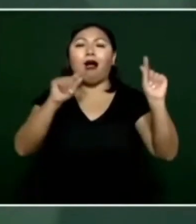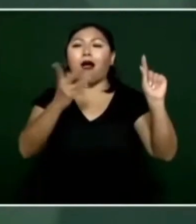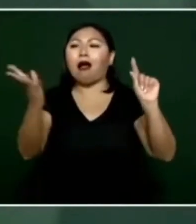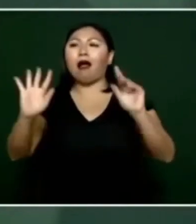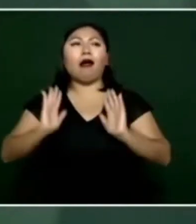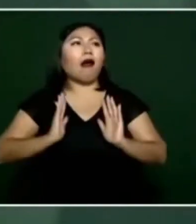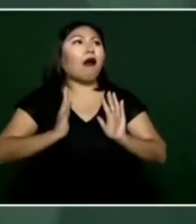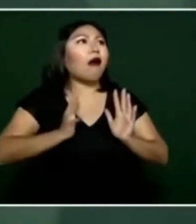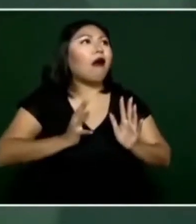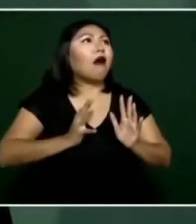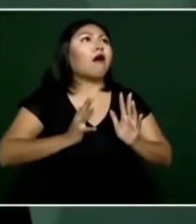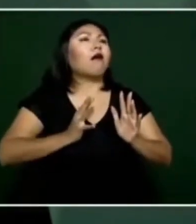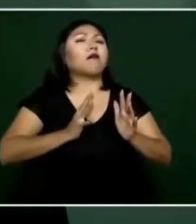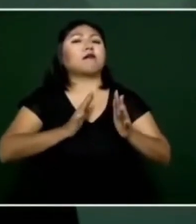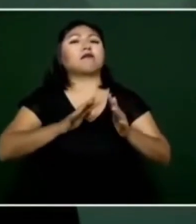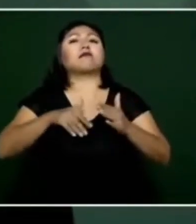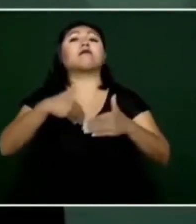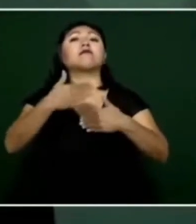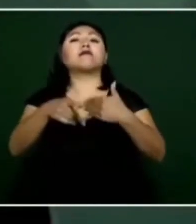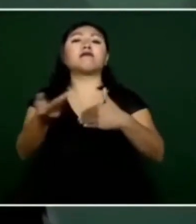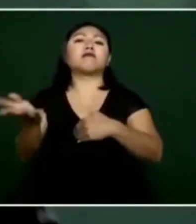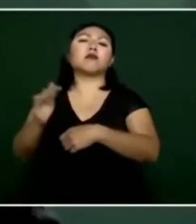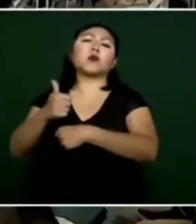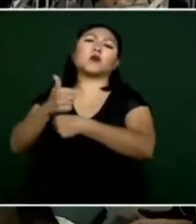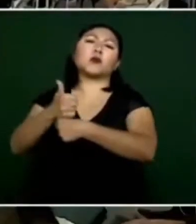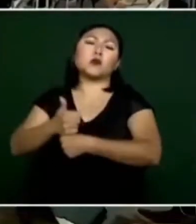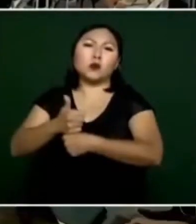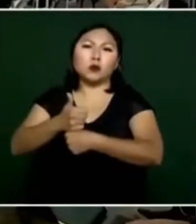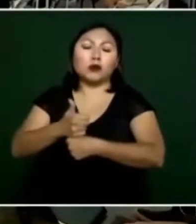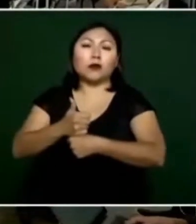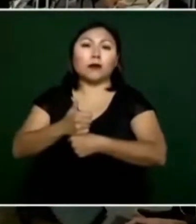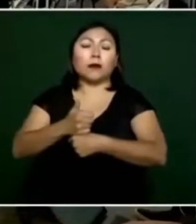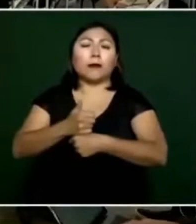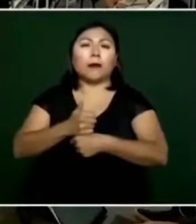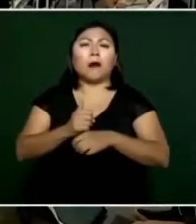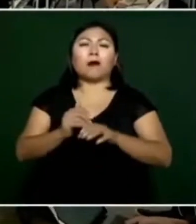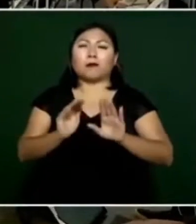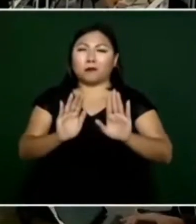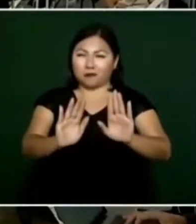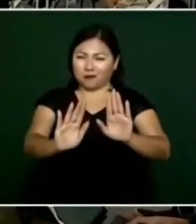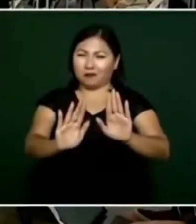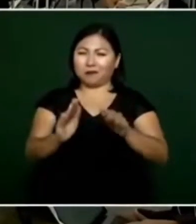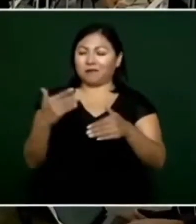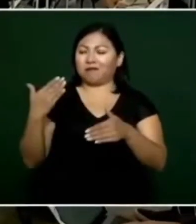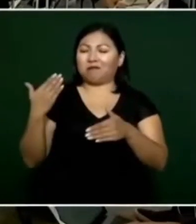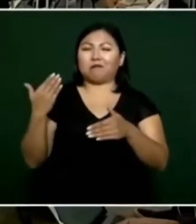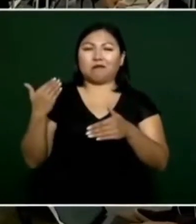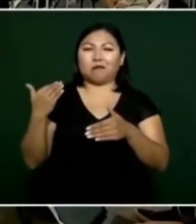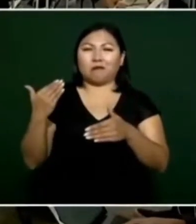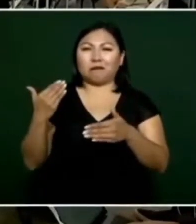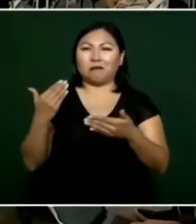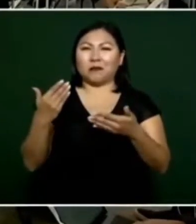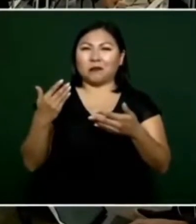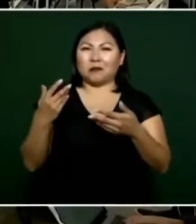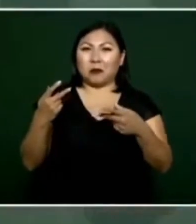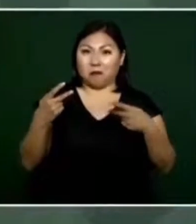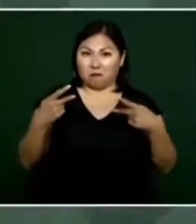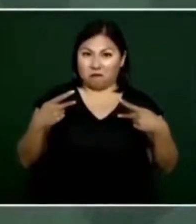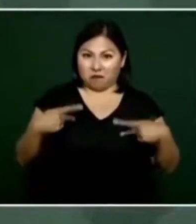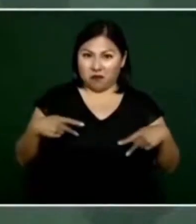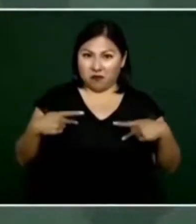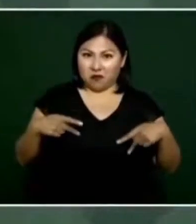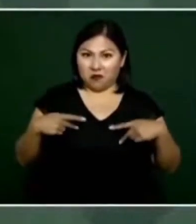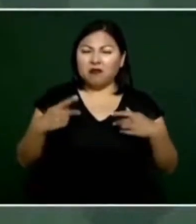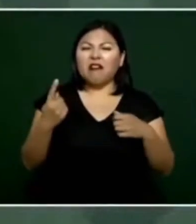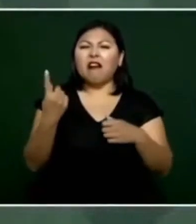porque el pueblo es mucha pieza ya hay mucha politización el pueblo de México